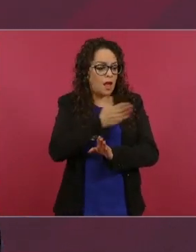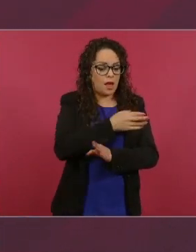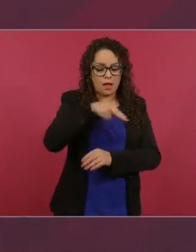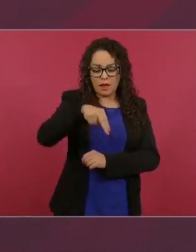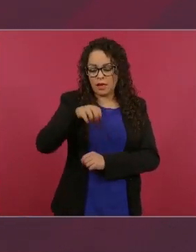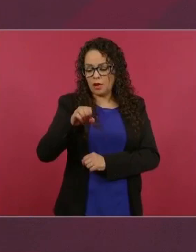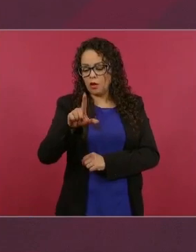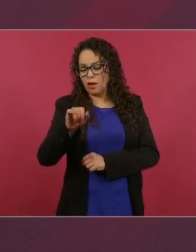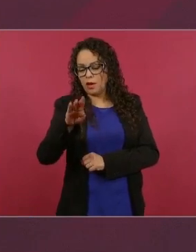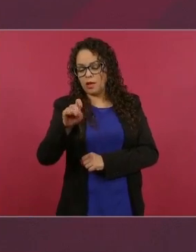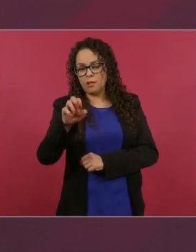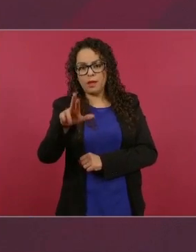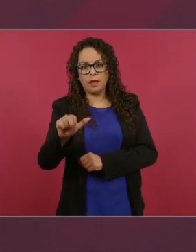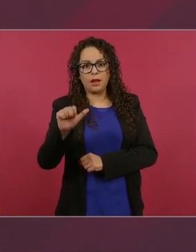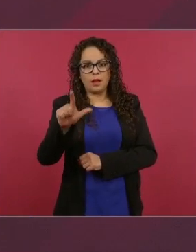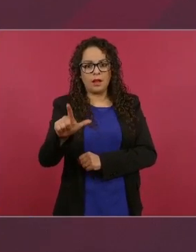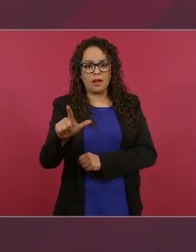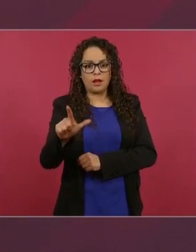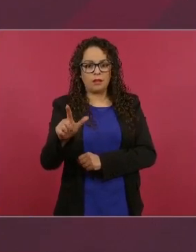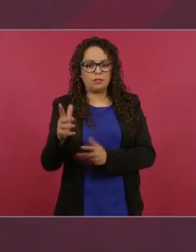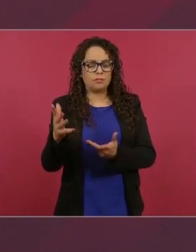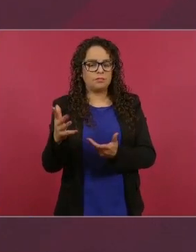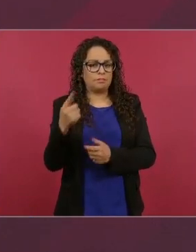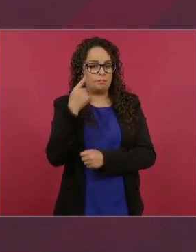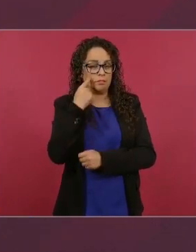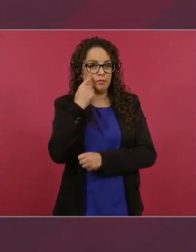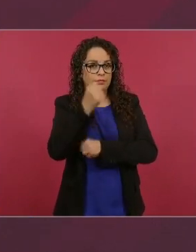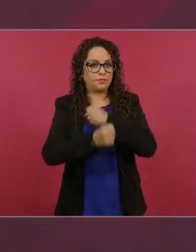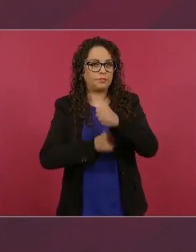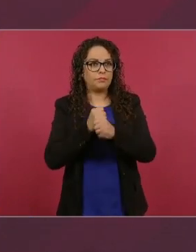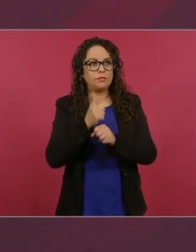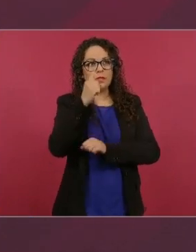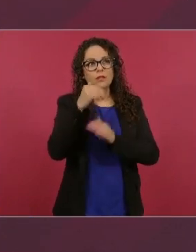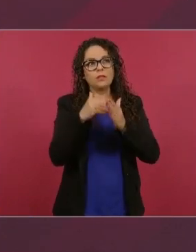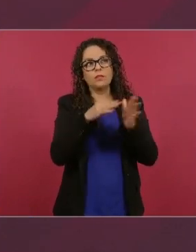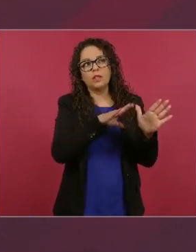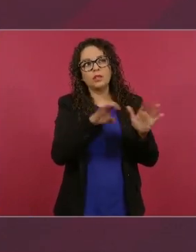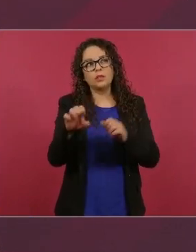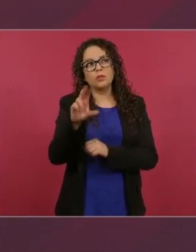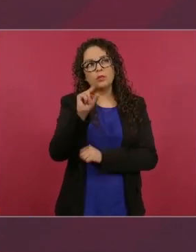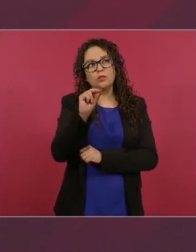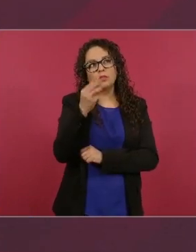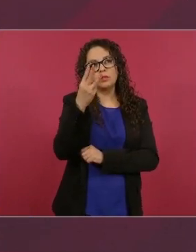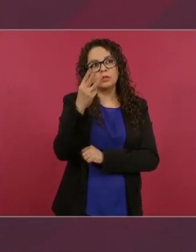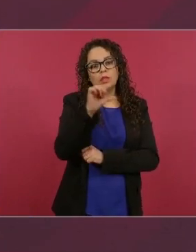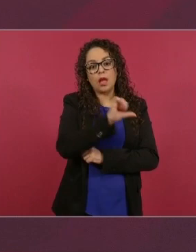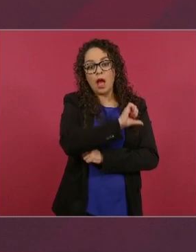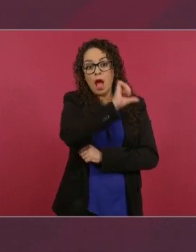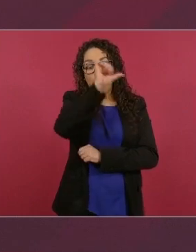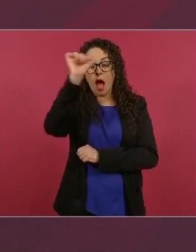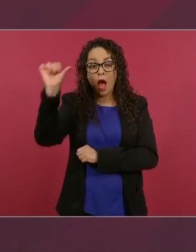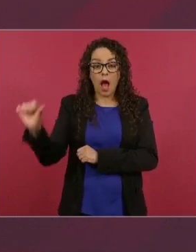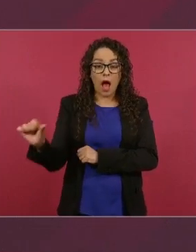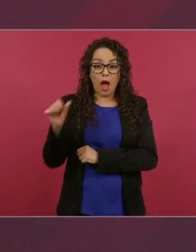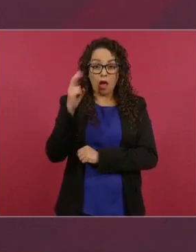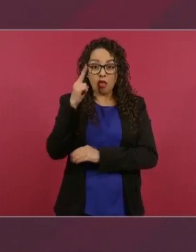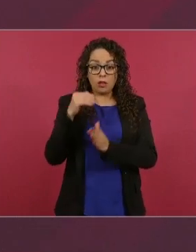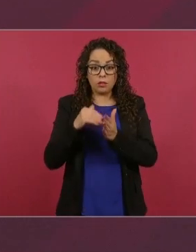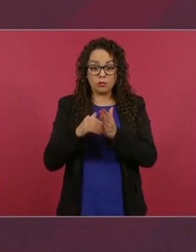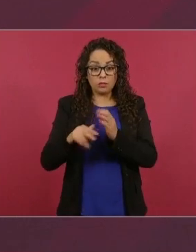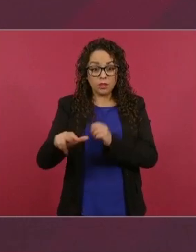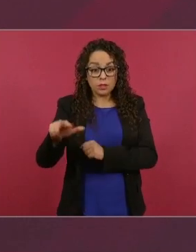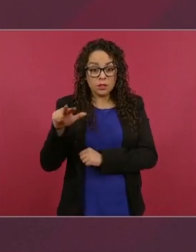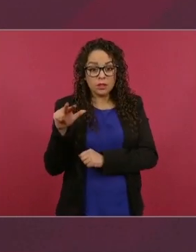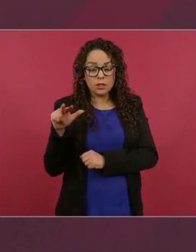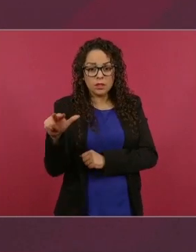36 años desde 1983 a 2018 los hijos